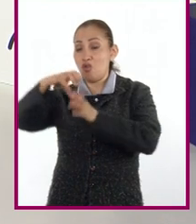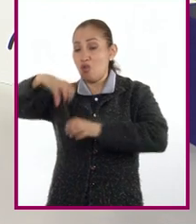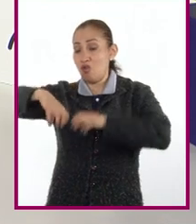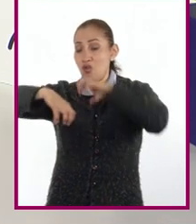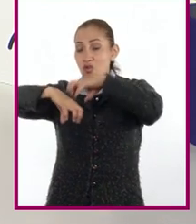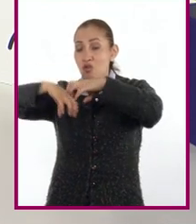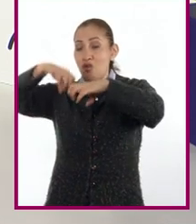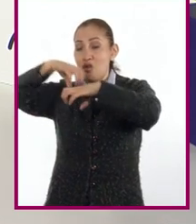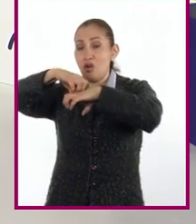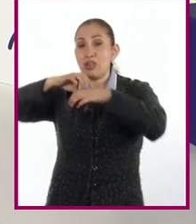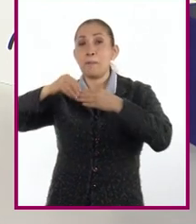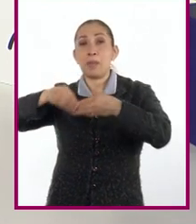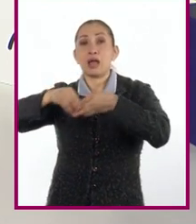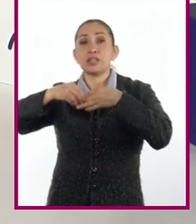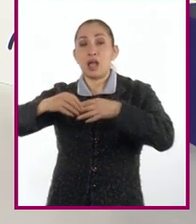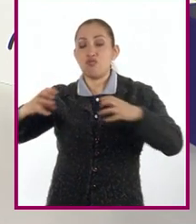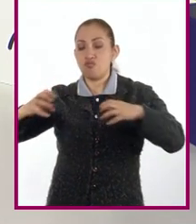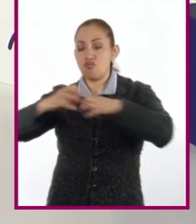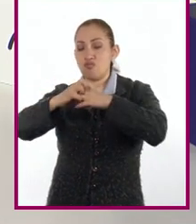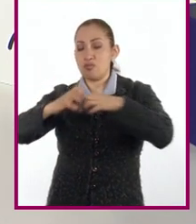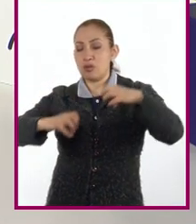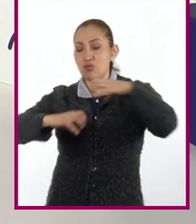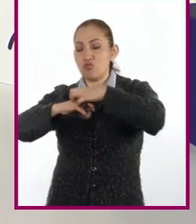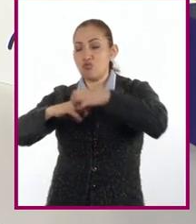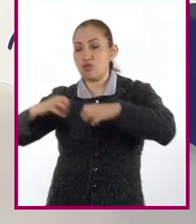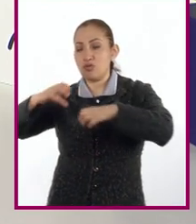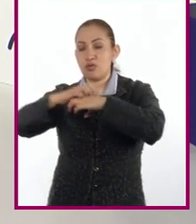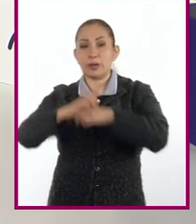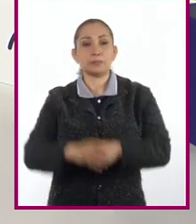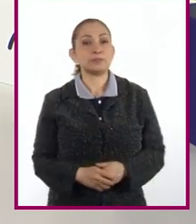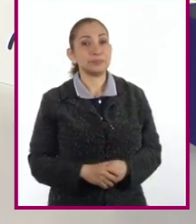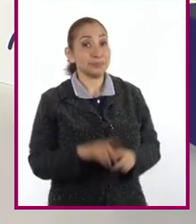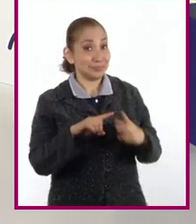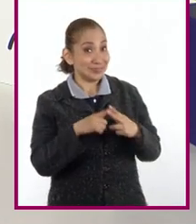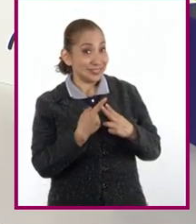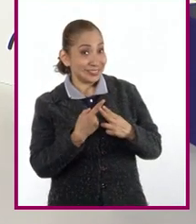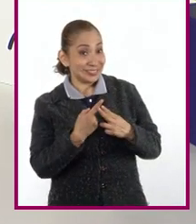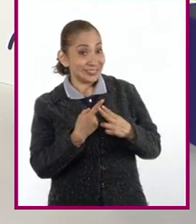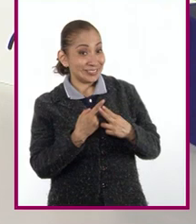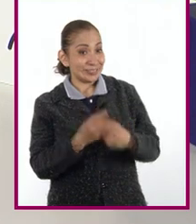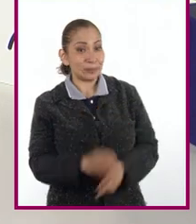hechos de polímeros y los ensamblaré uno sobre otro. Iniciemos.